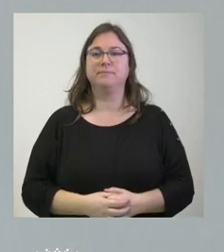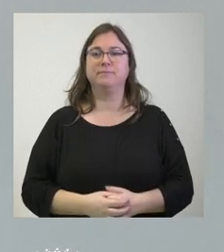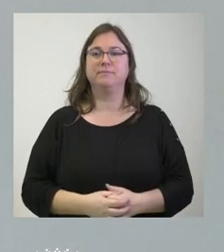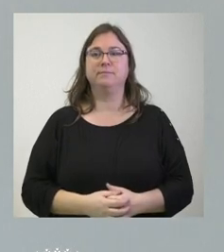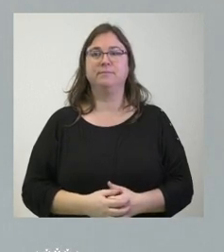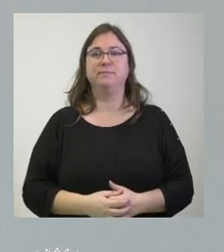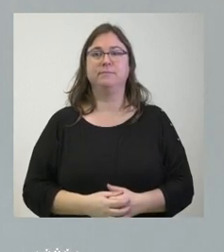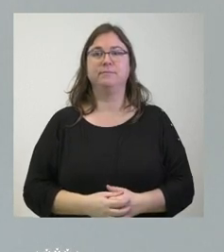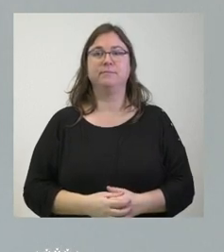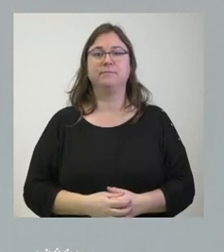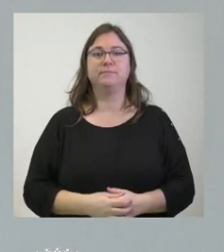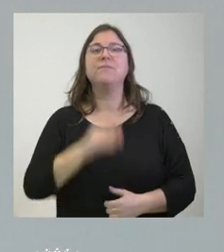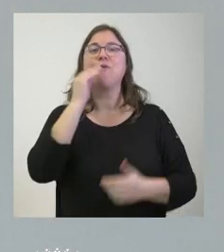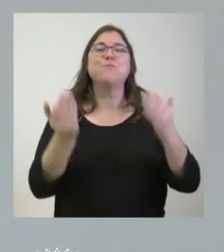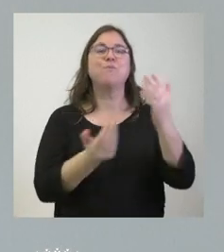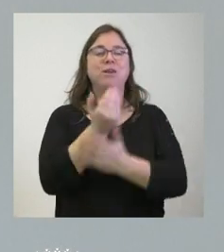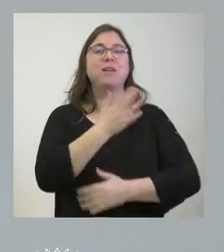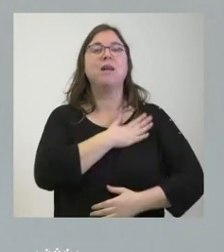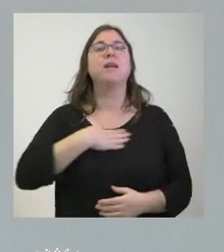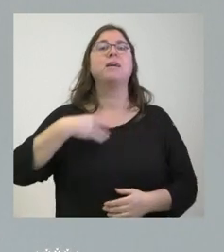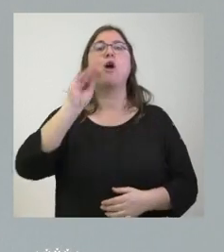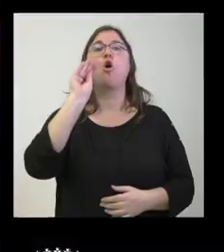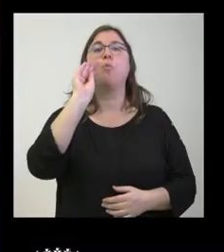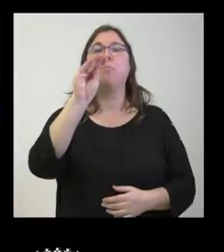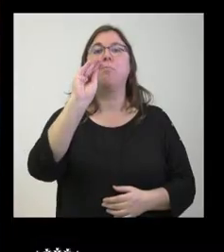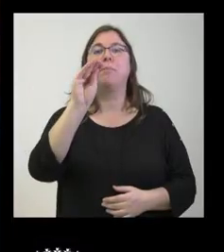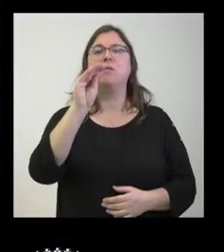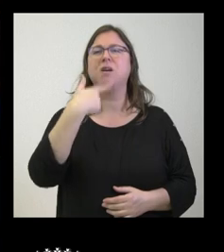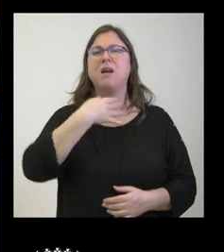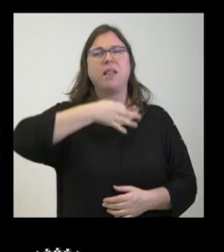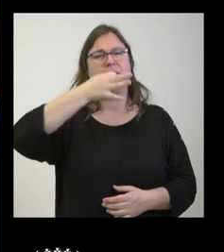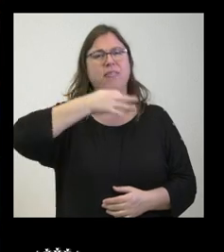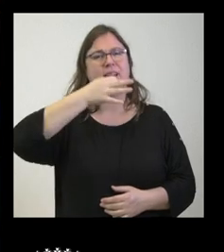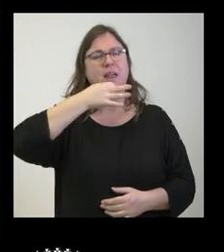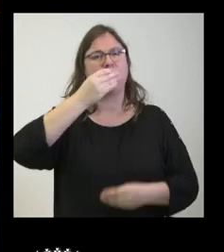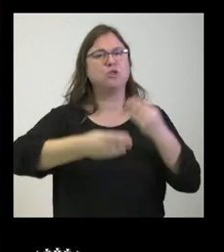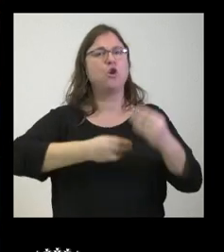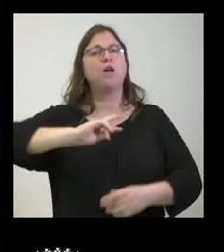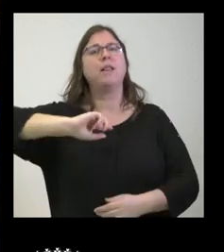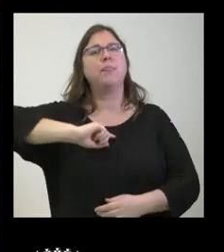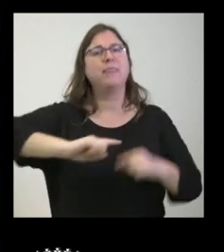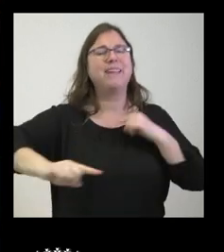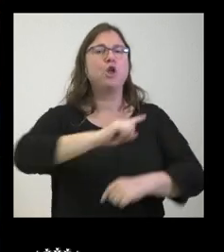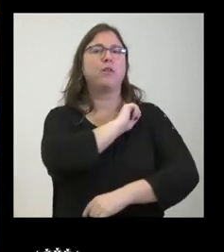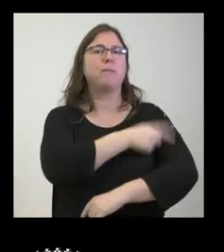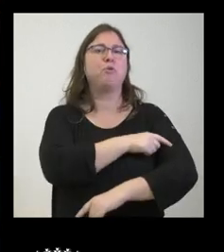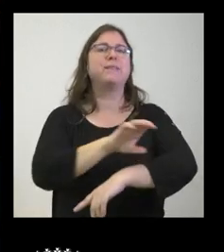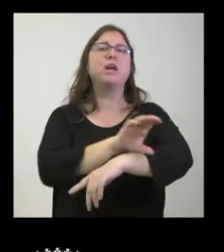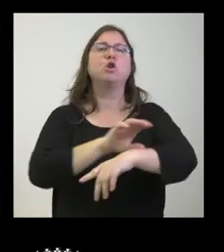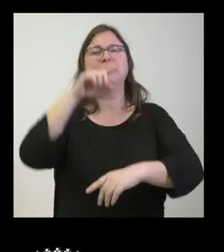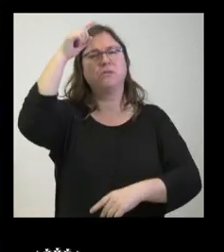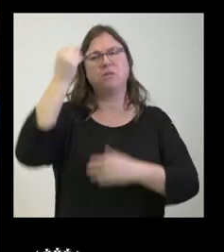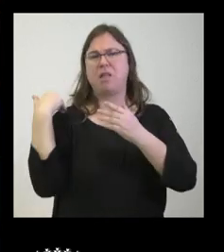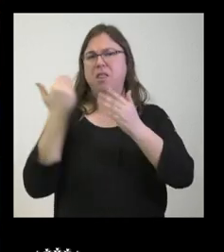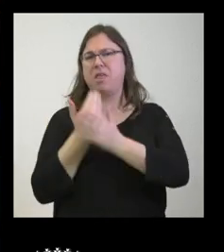buenos días sí buenos días quería preguntarle por las declaraciones que ha hecho el director de deportes de la consejería de cultura hace unos días